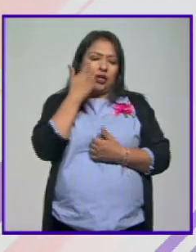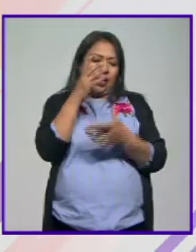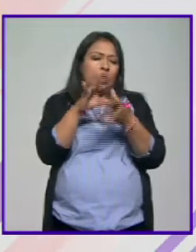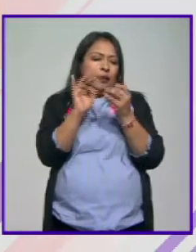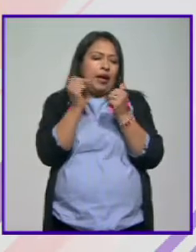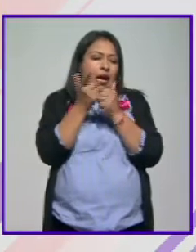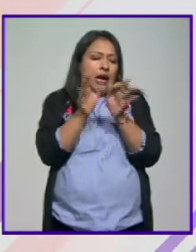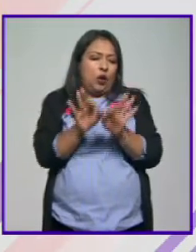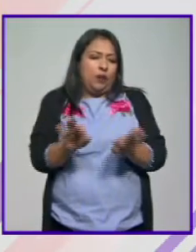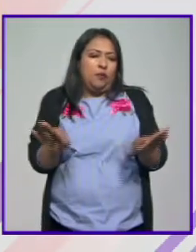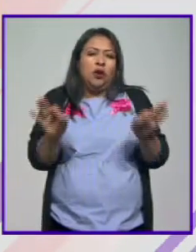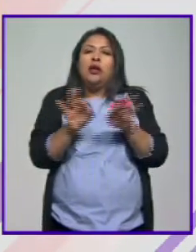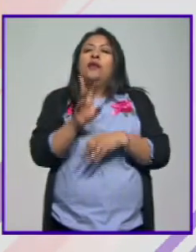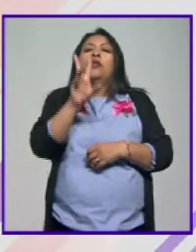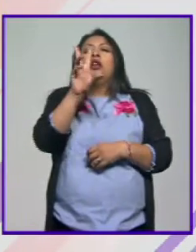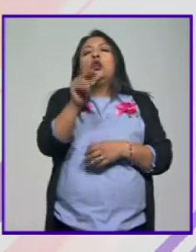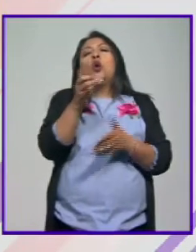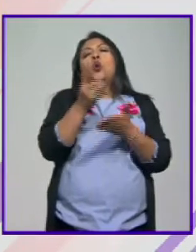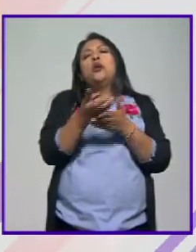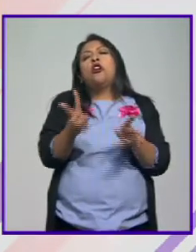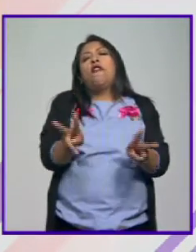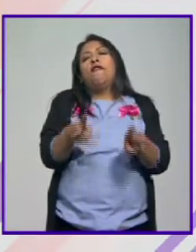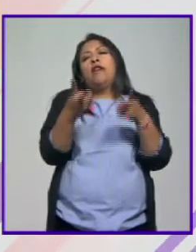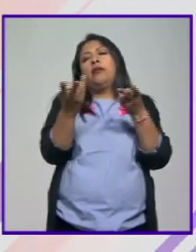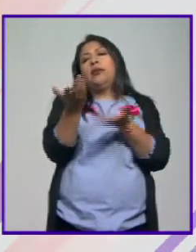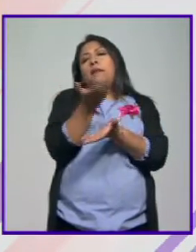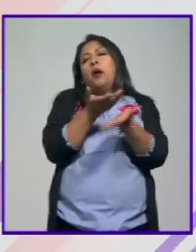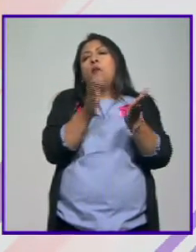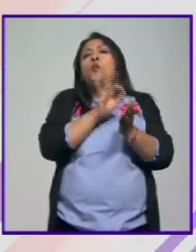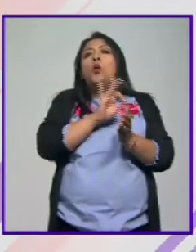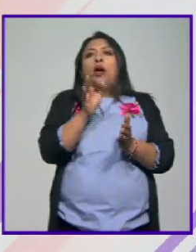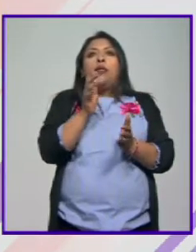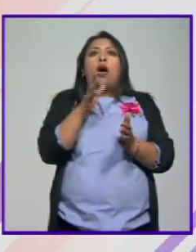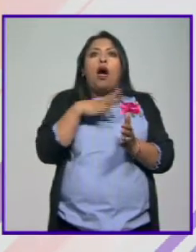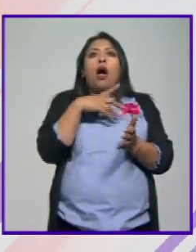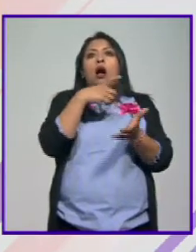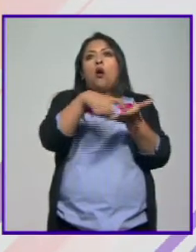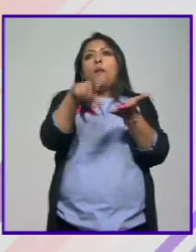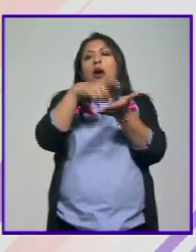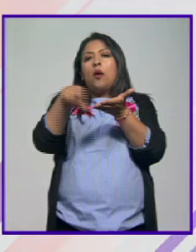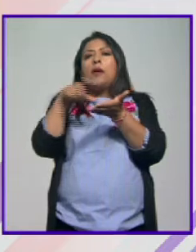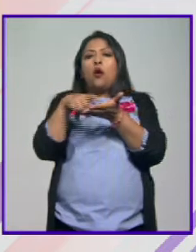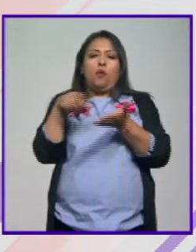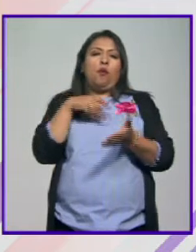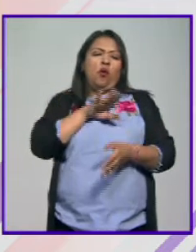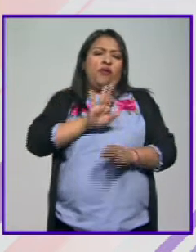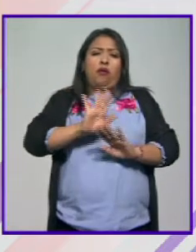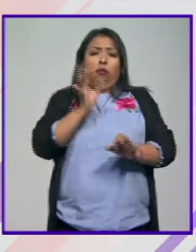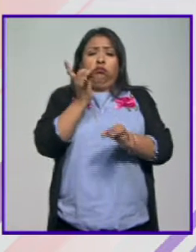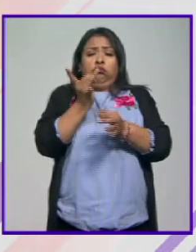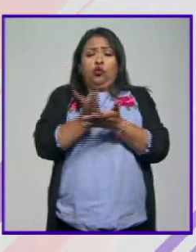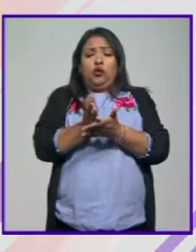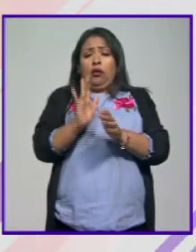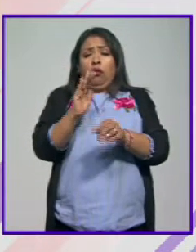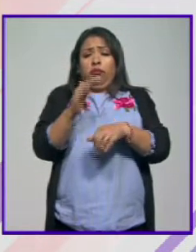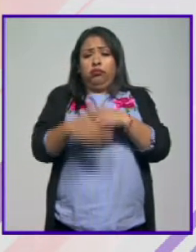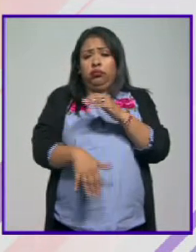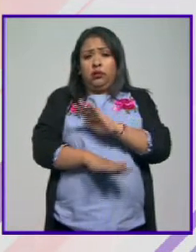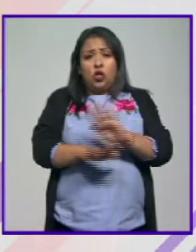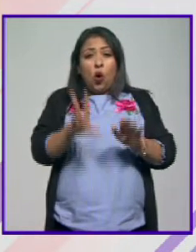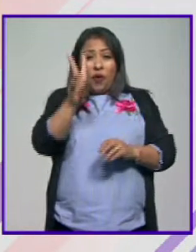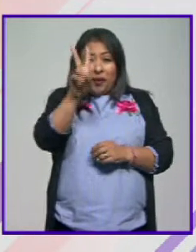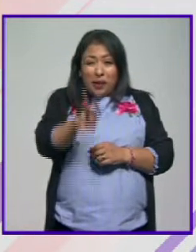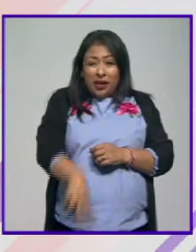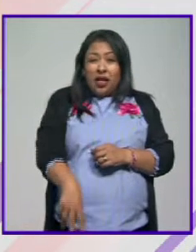importante no solamente es un aspecto comercial que de pronto la gente va a poder encontrar café todo el país y lo va a poder adquirir sino que es de verdad